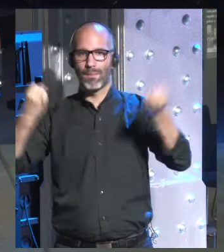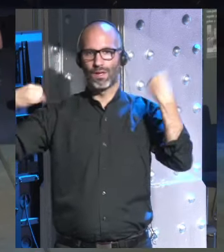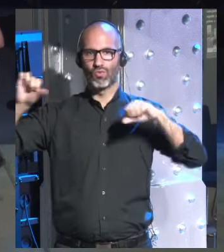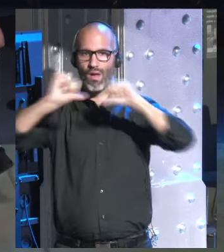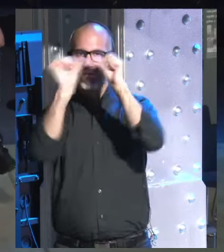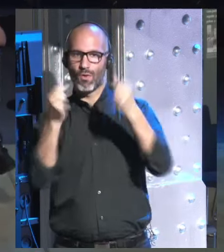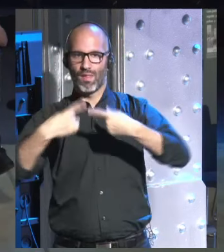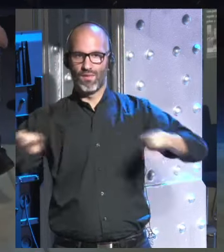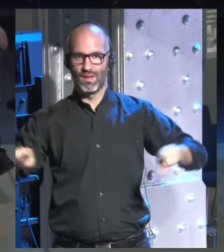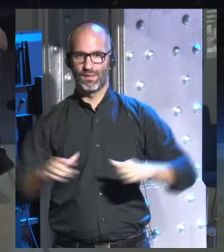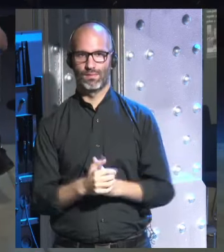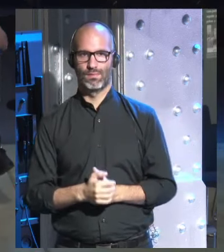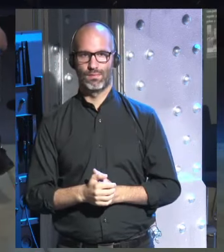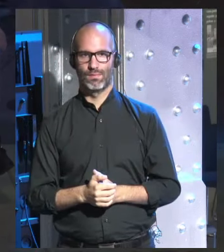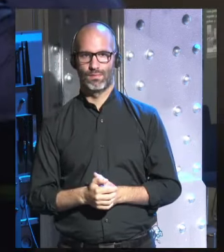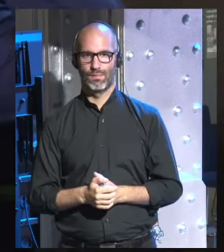otras maneras